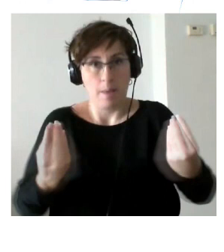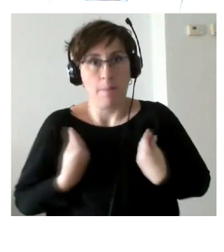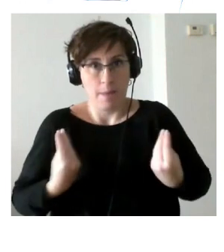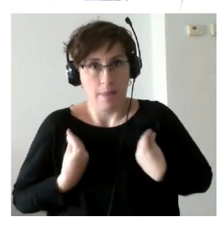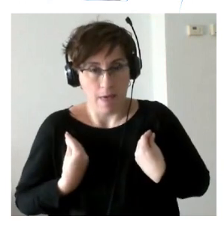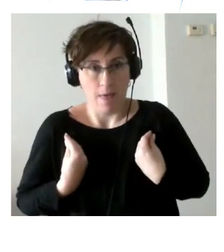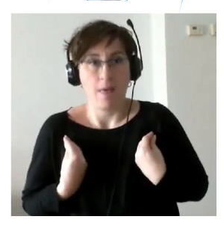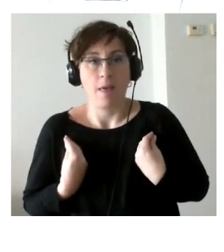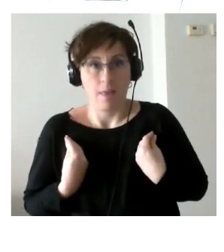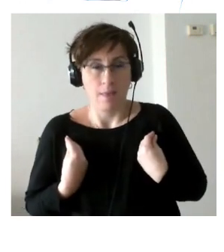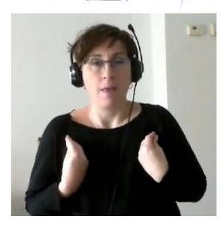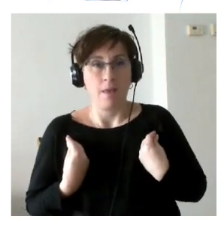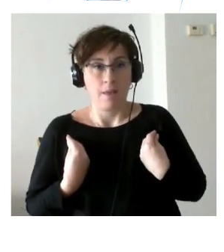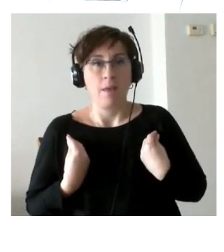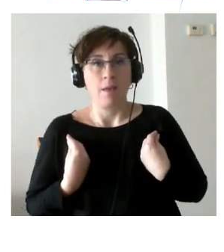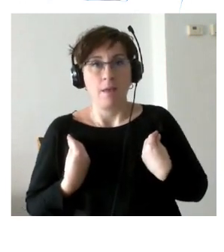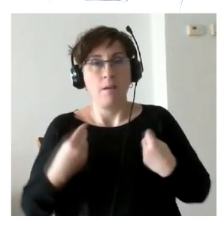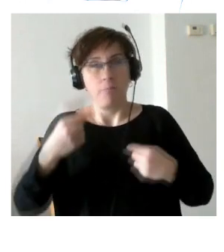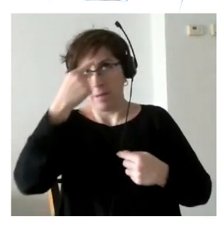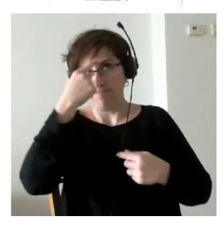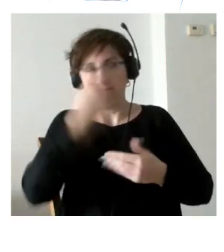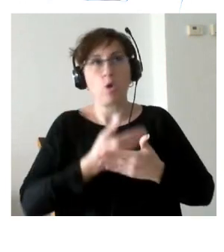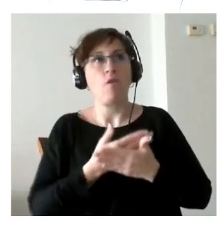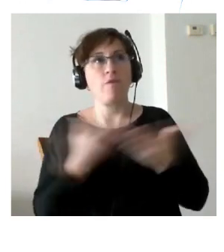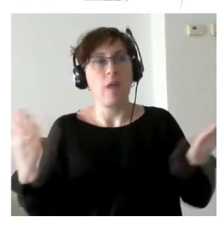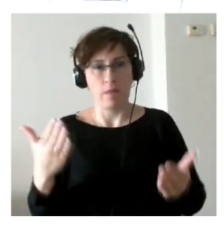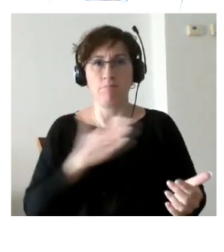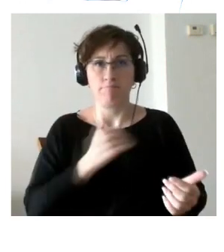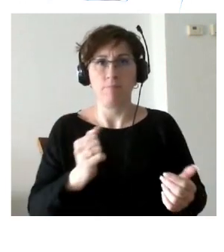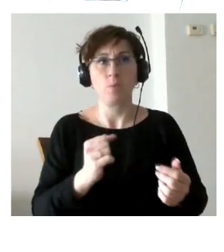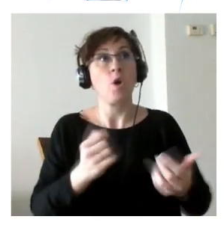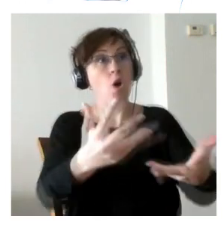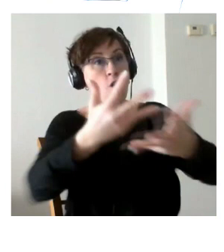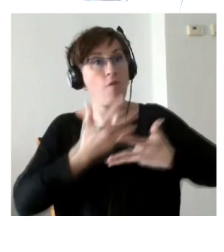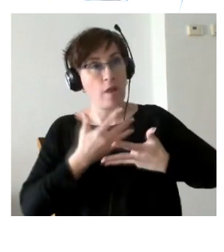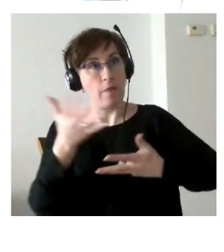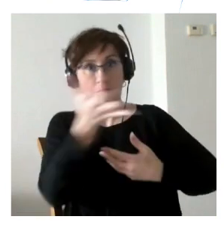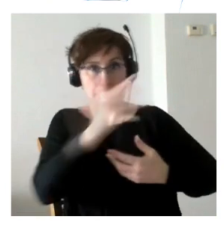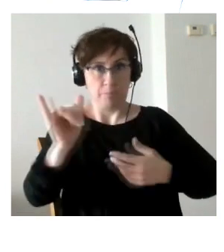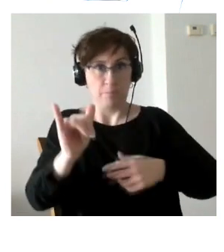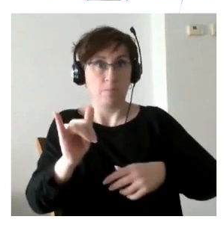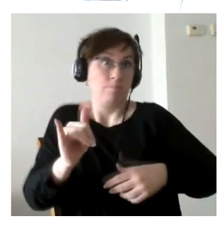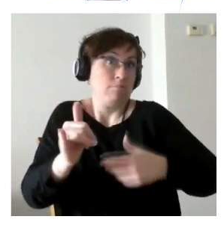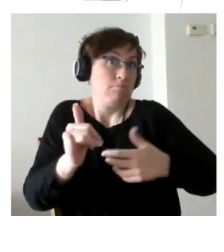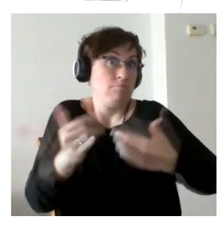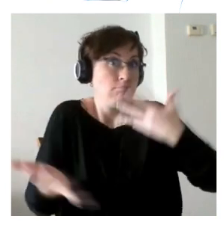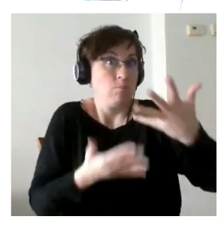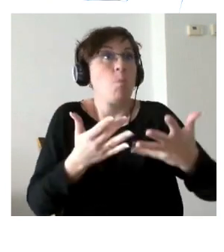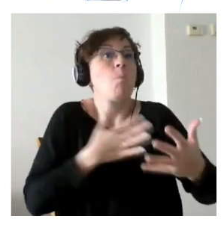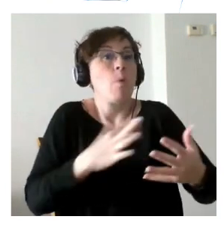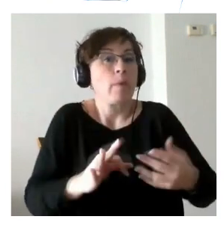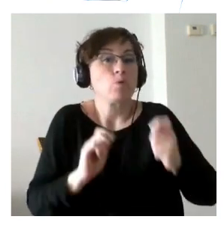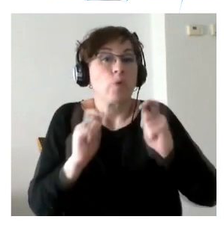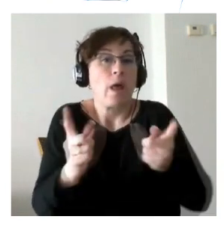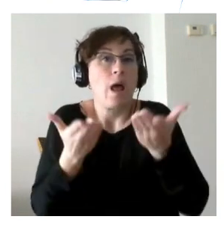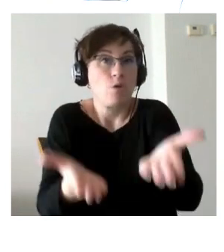la voluntad de confiar y de atreverse y acoger un ofrecimiento que en un momento dado alguien le hizo de oye tenemos una posibilidad de ayudarte